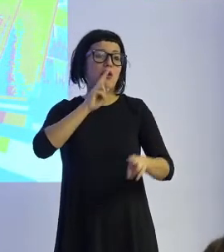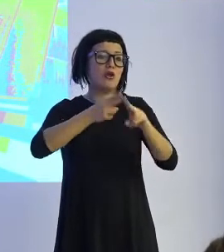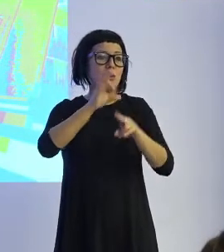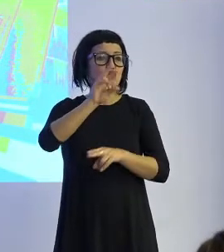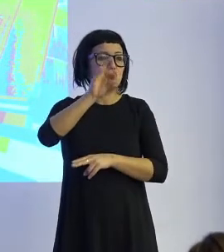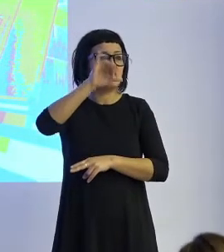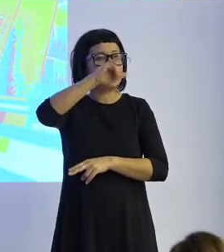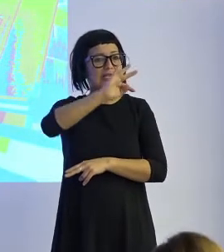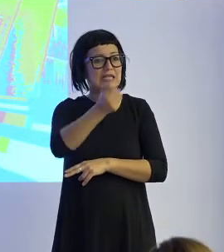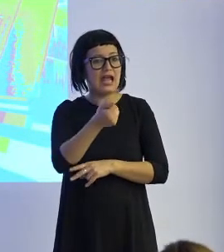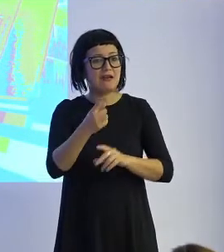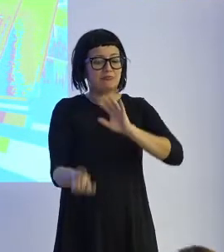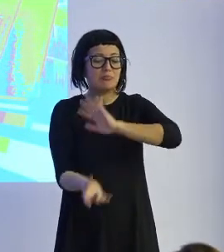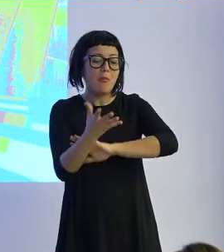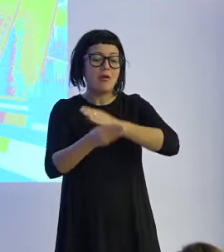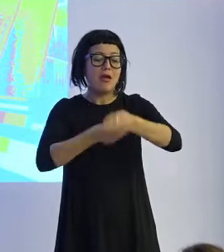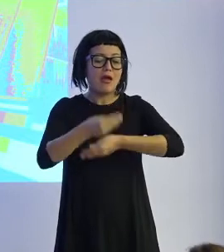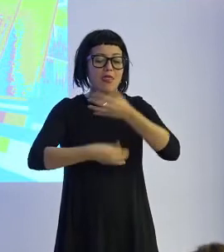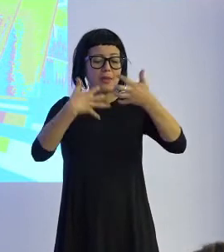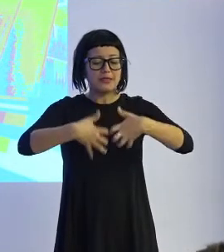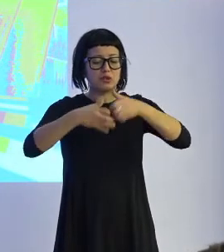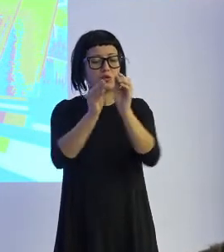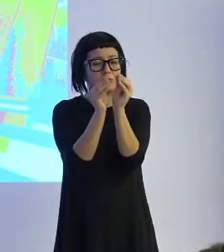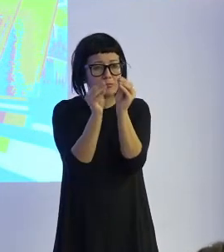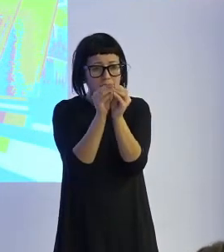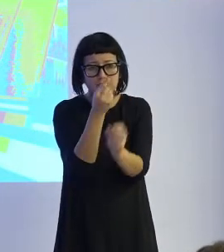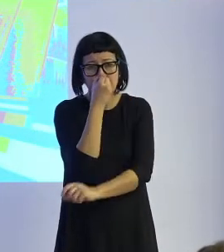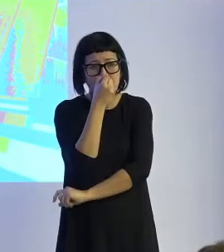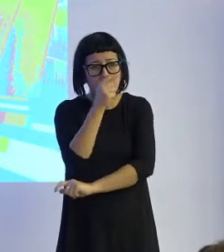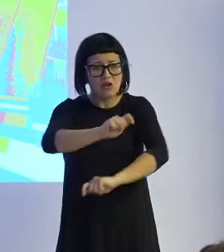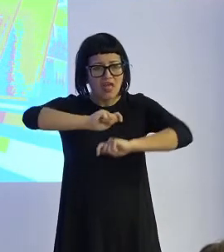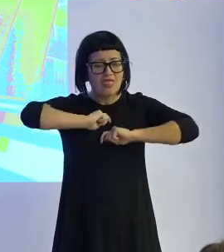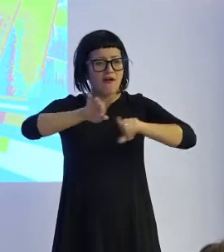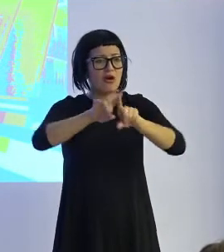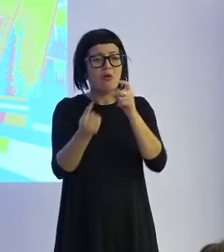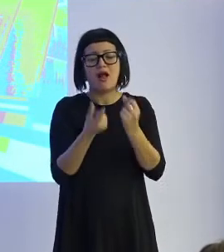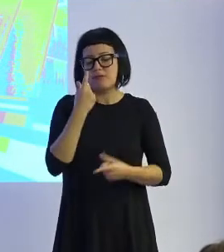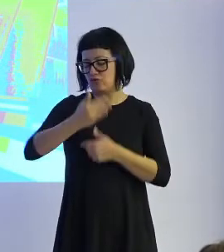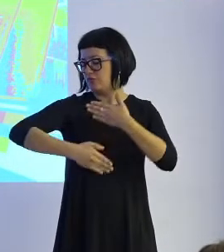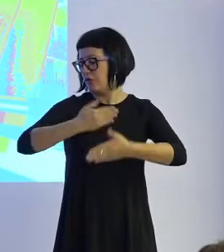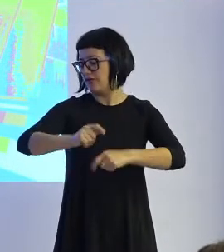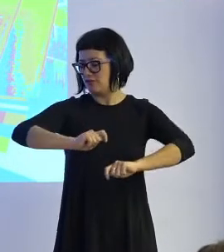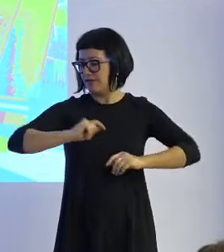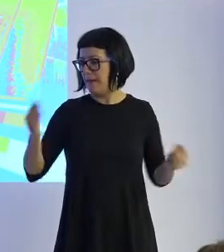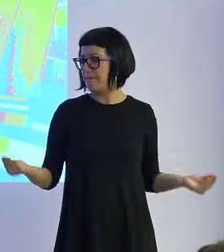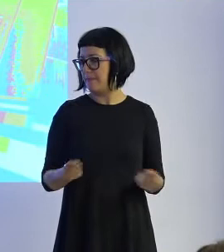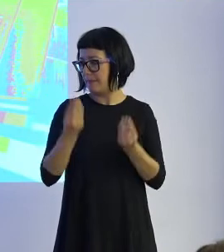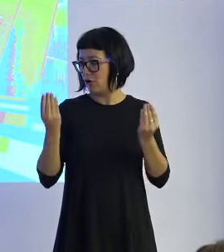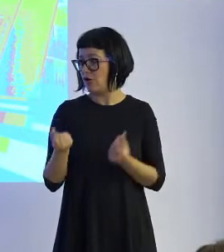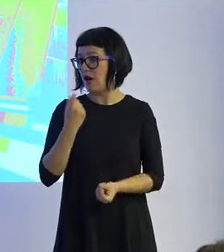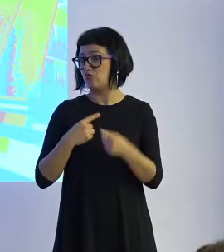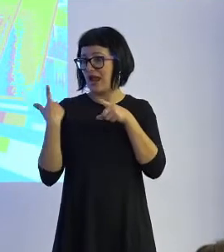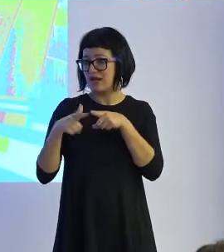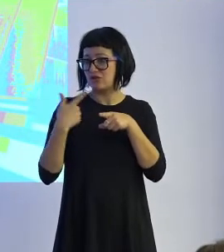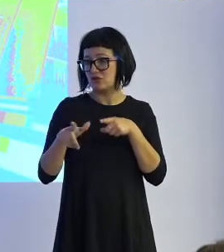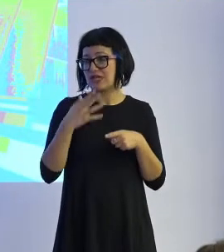haciendo pequeños dispositivos que hacían que mejorasen ciertos procesos una de las primeras cosas que inventó